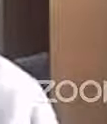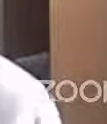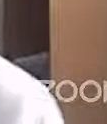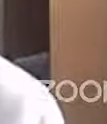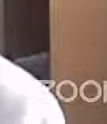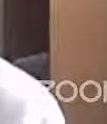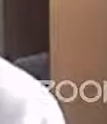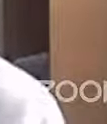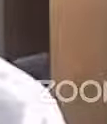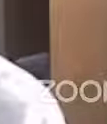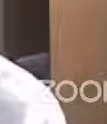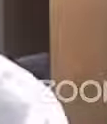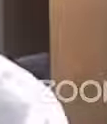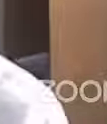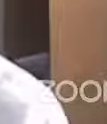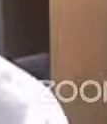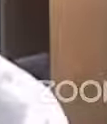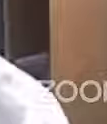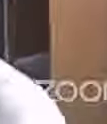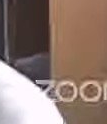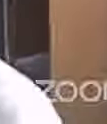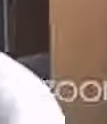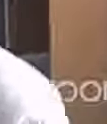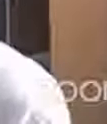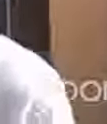muchas gracias y los dejo con Dorian